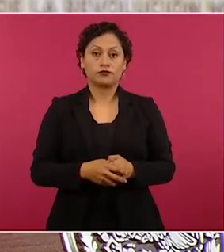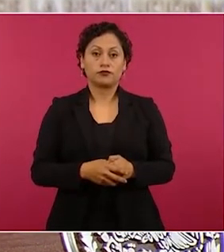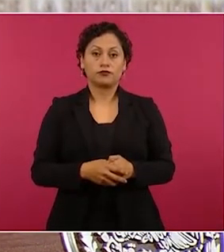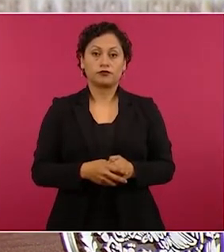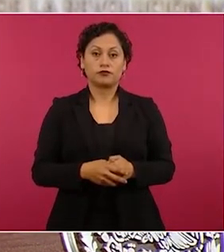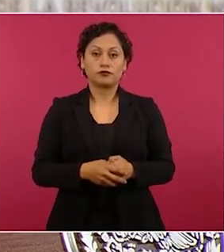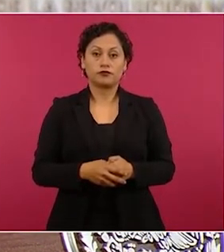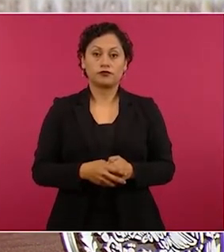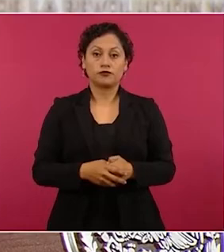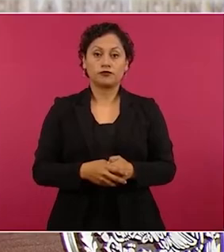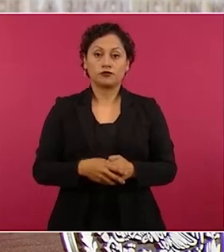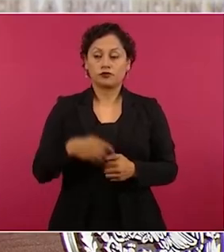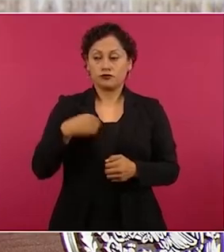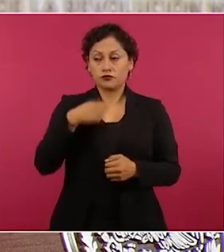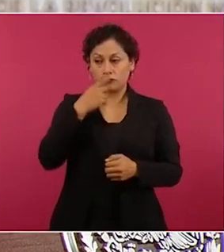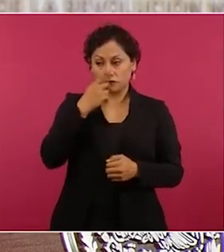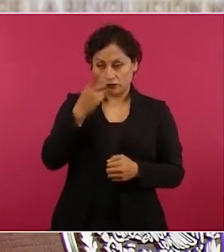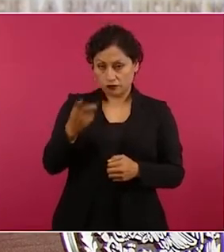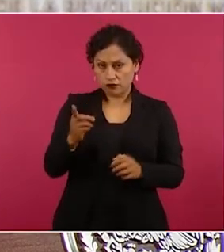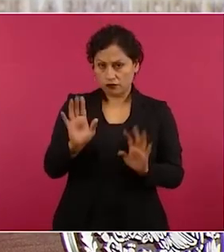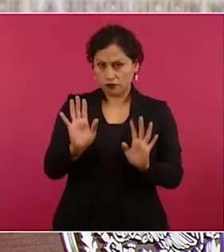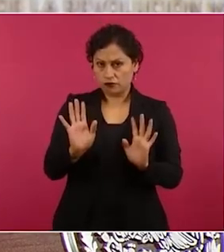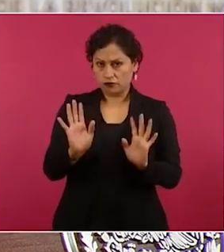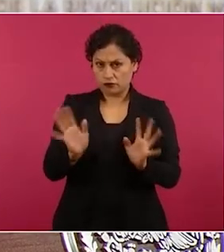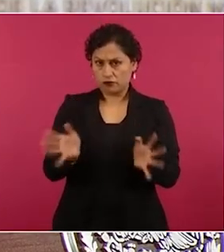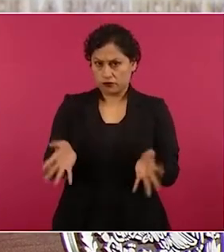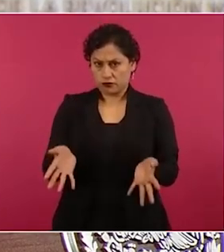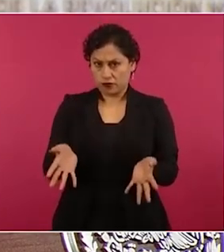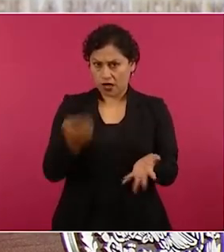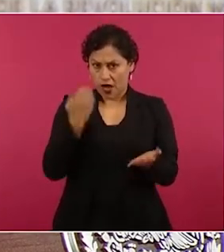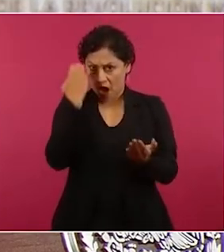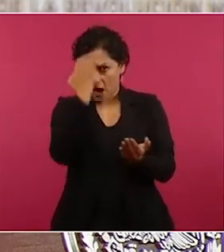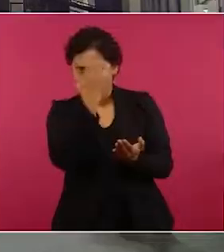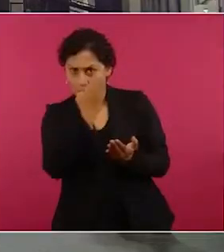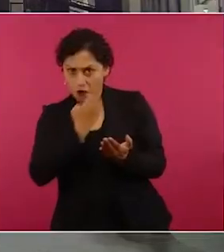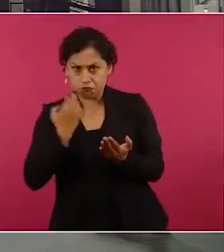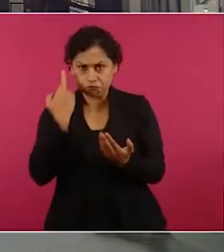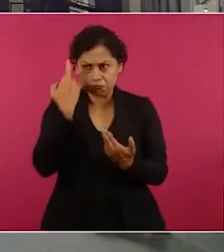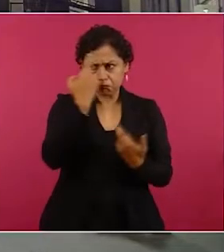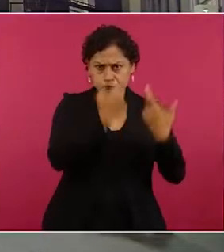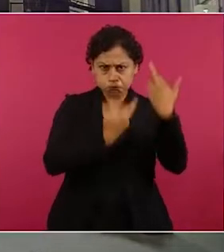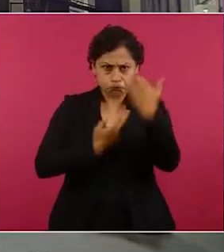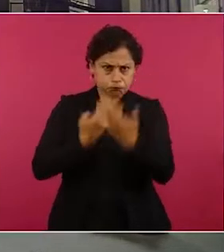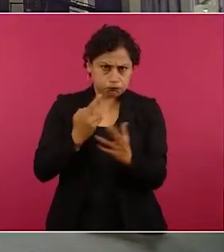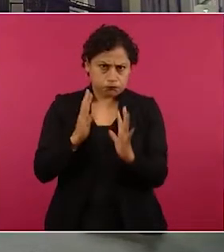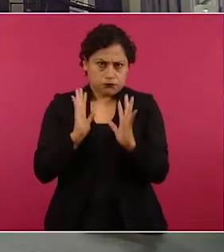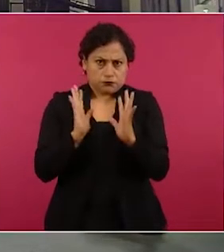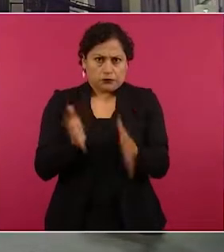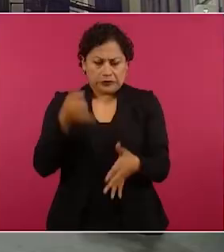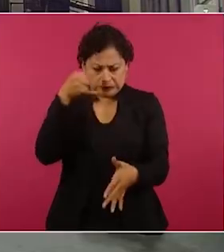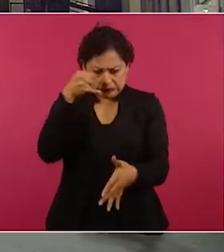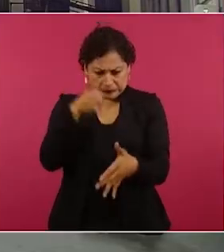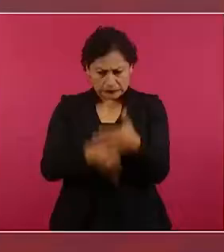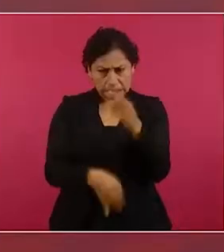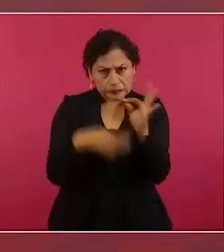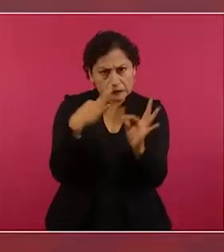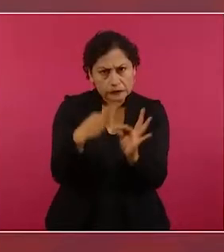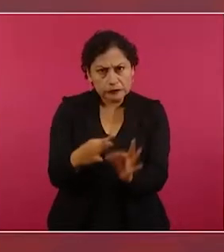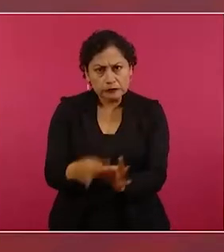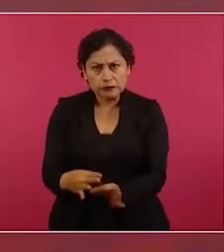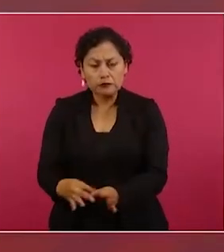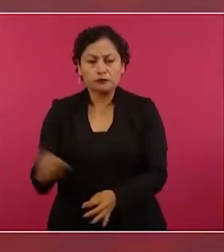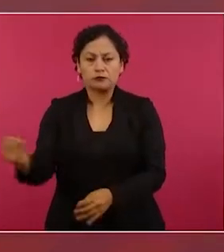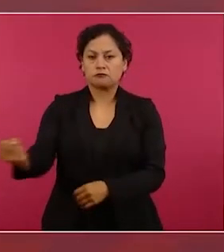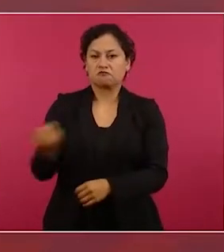Y le digo, ya se analizó bien, ya lo vieron a fondo. Sí, tenemos todos